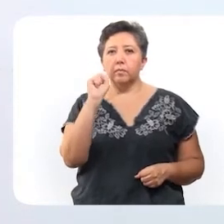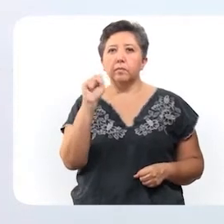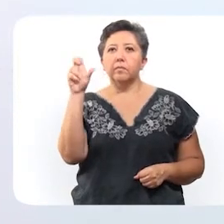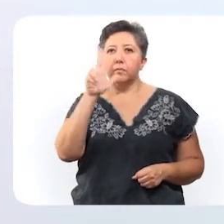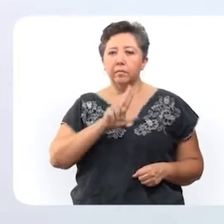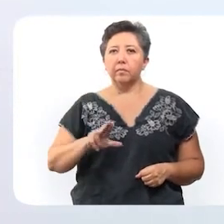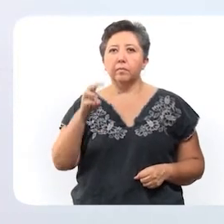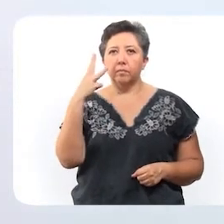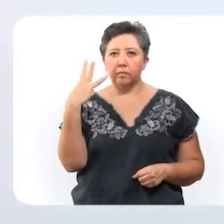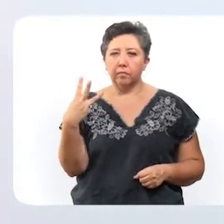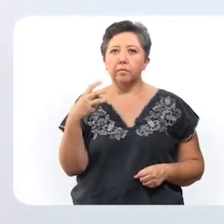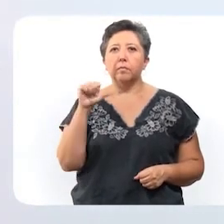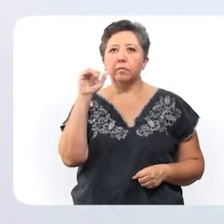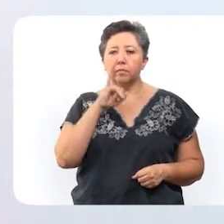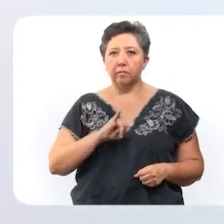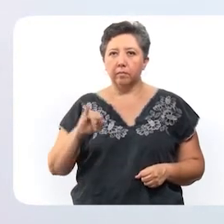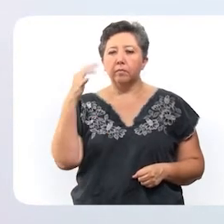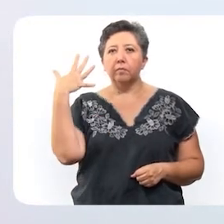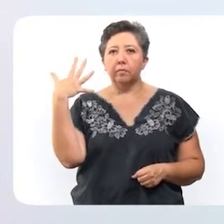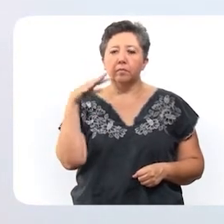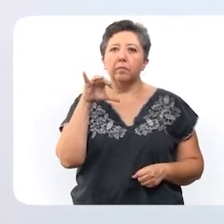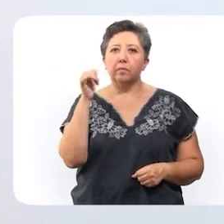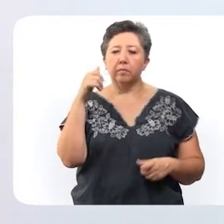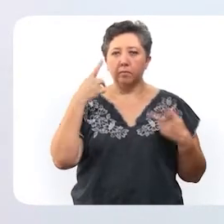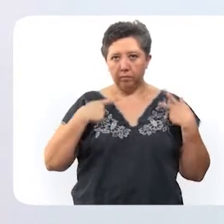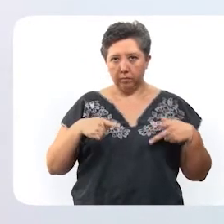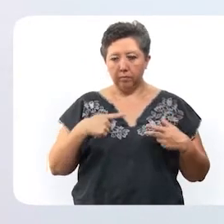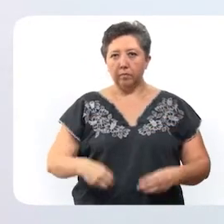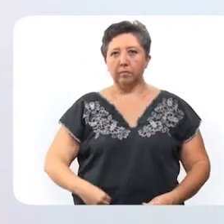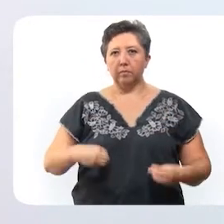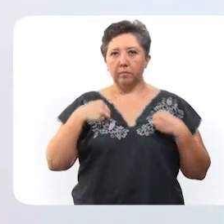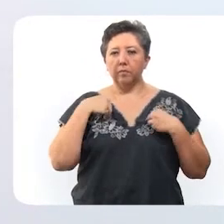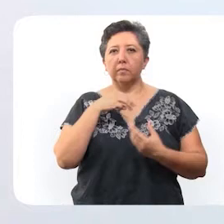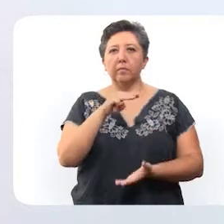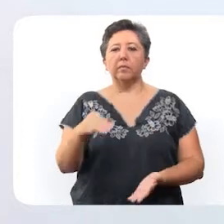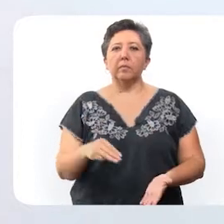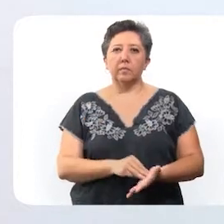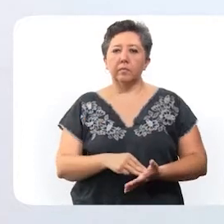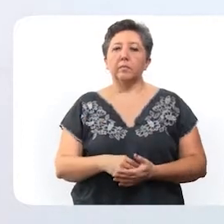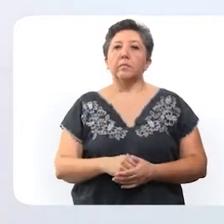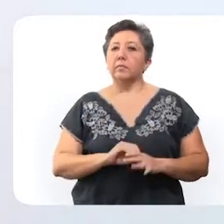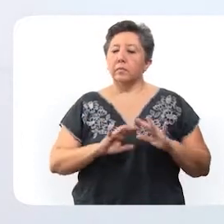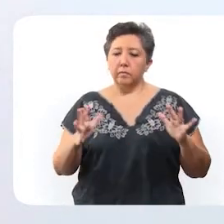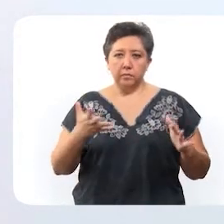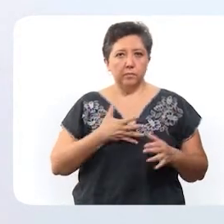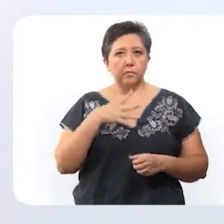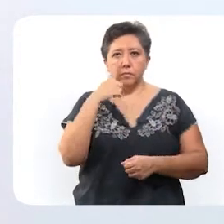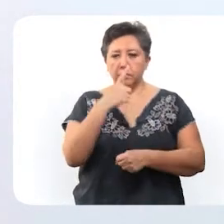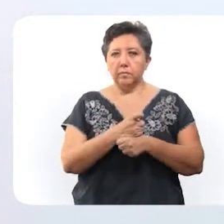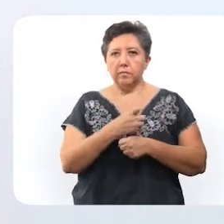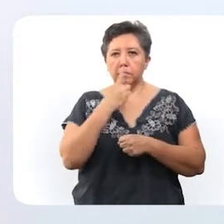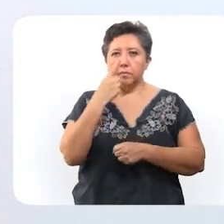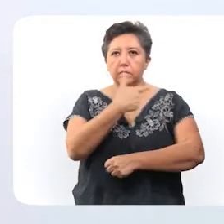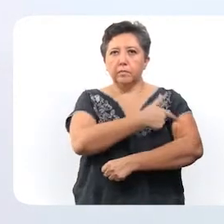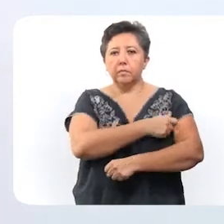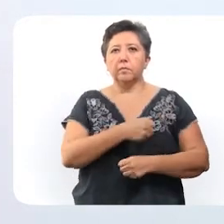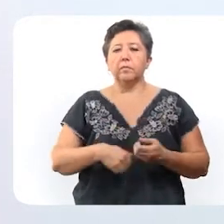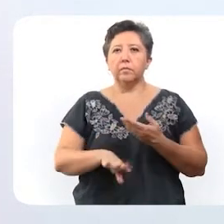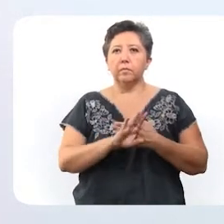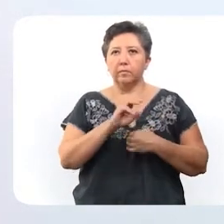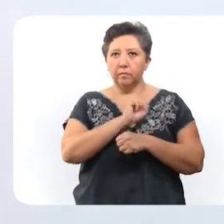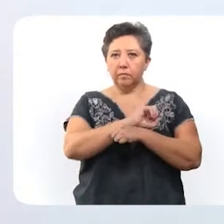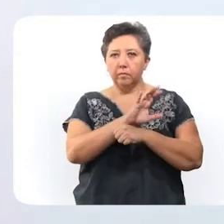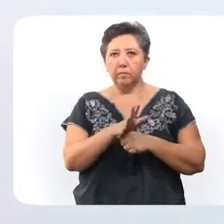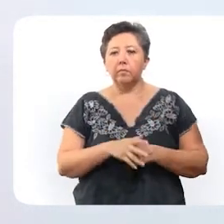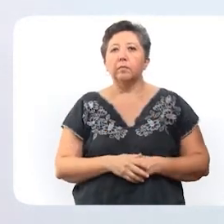Del martes 3 al jueves 5 de agosto, las personas que viven en Mérida y ya cuentan con la primera dosis de la vacuna contra el